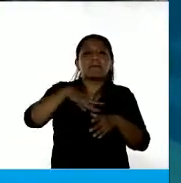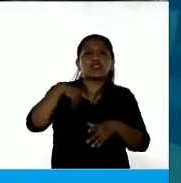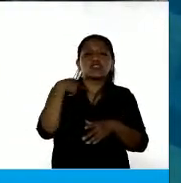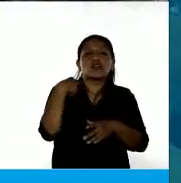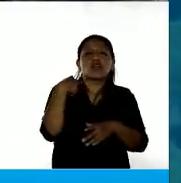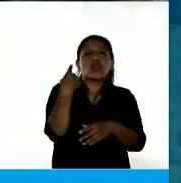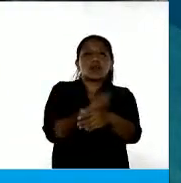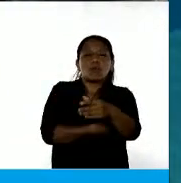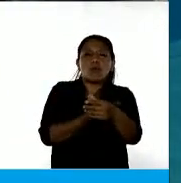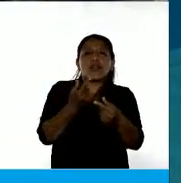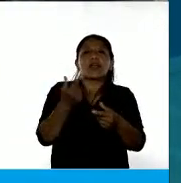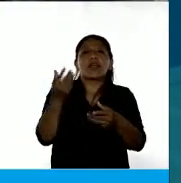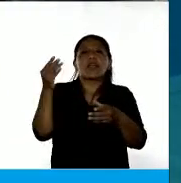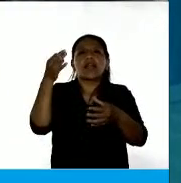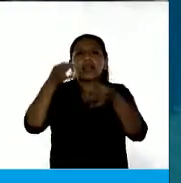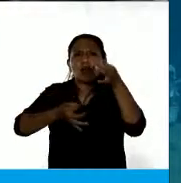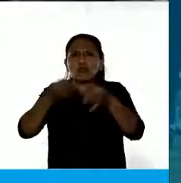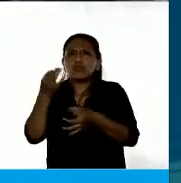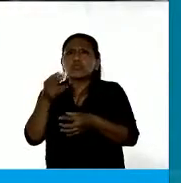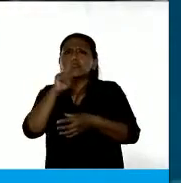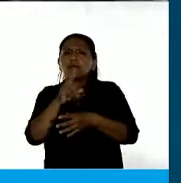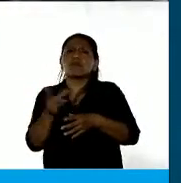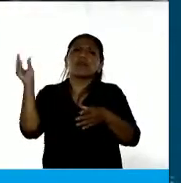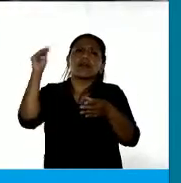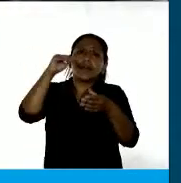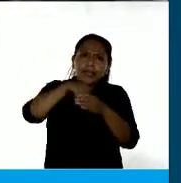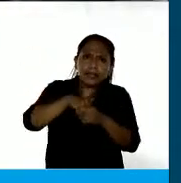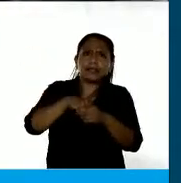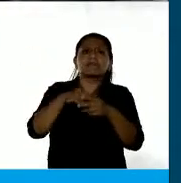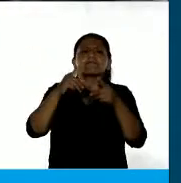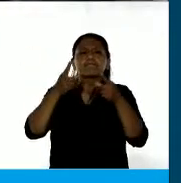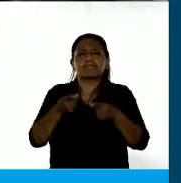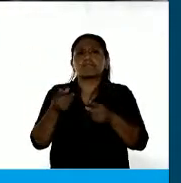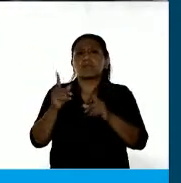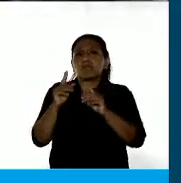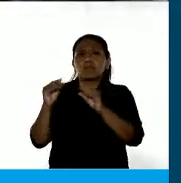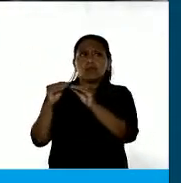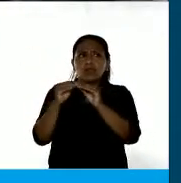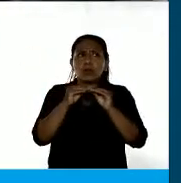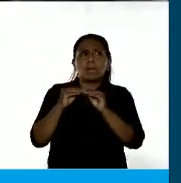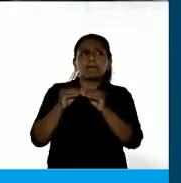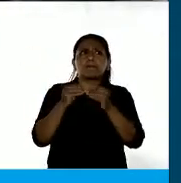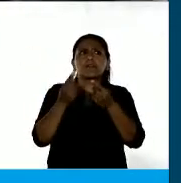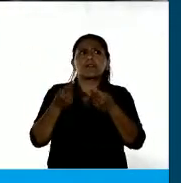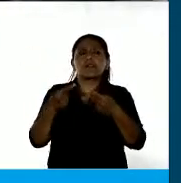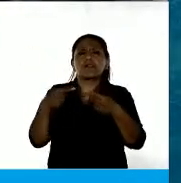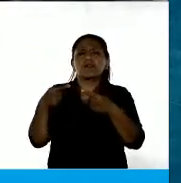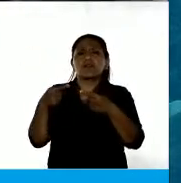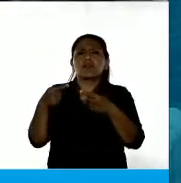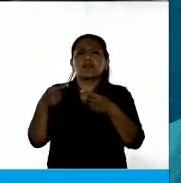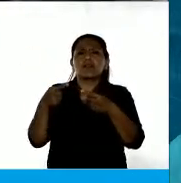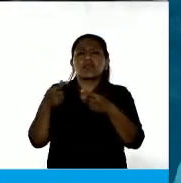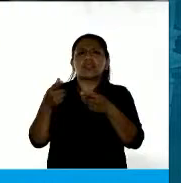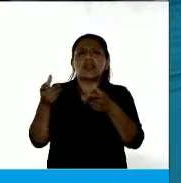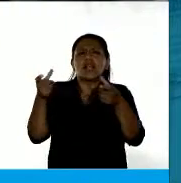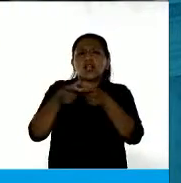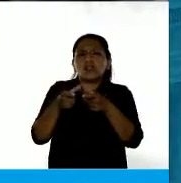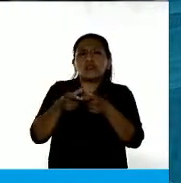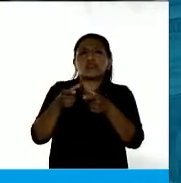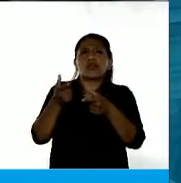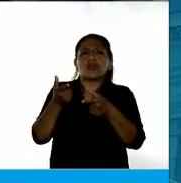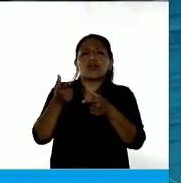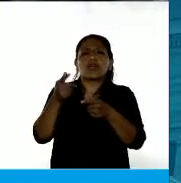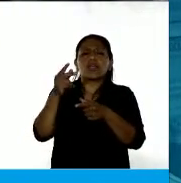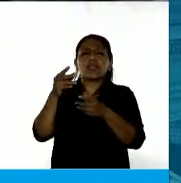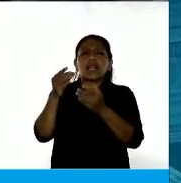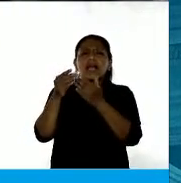más mujeres en la justicia, como bien mencionaban mis compañeros, y también compañeros del Consejo de la